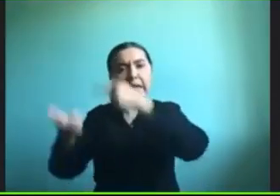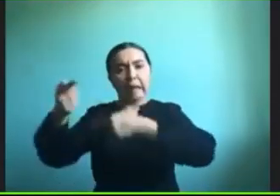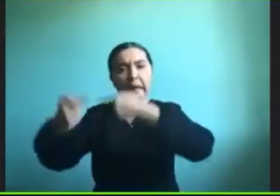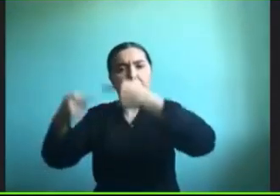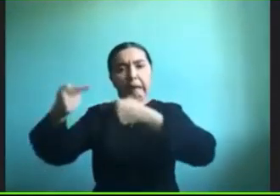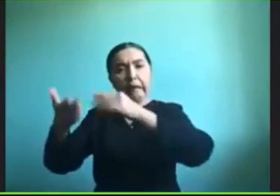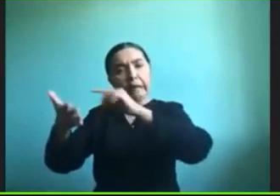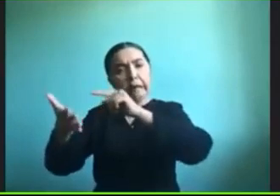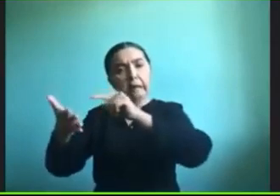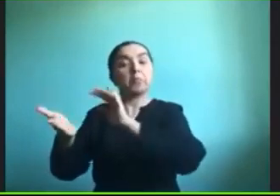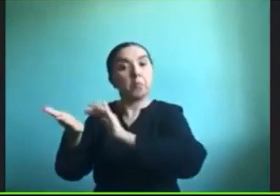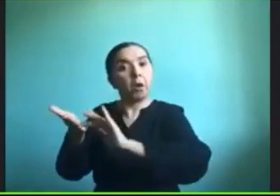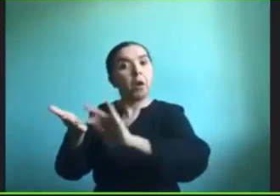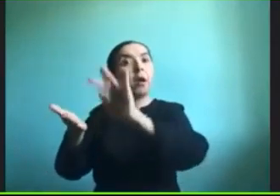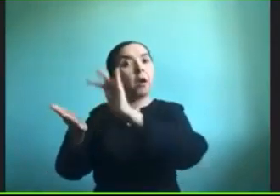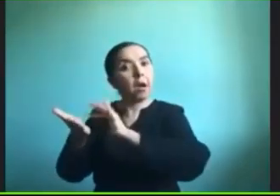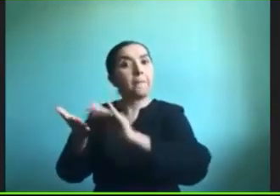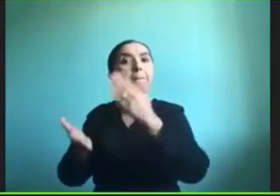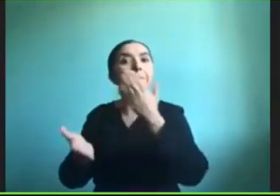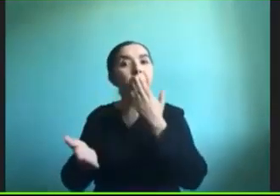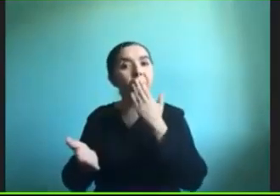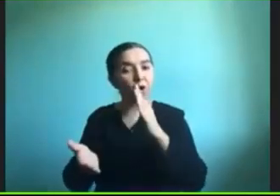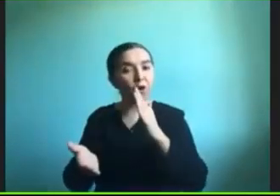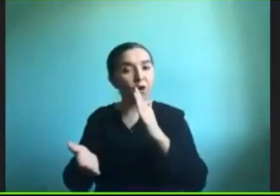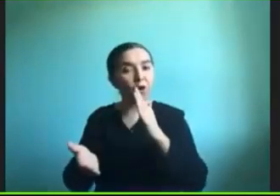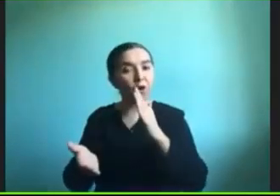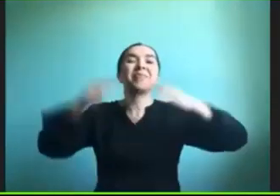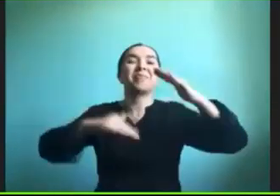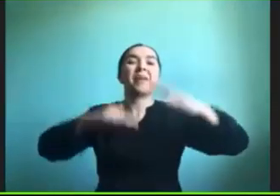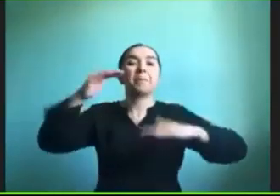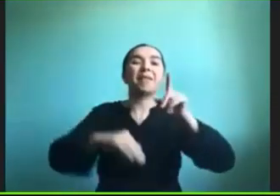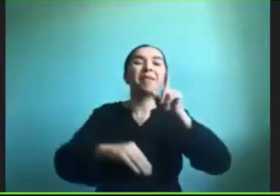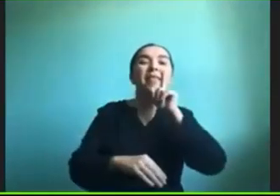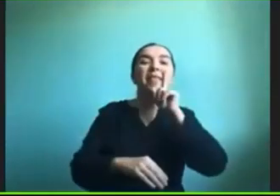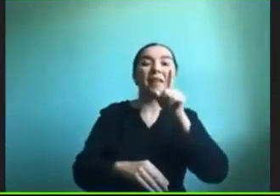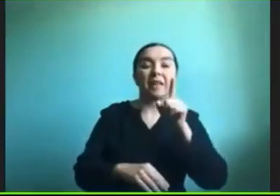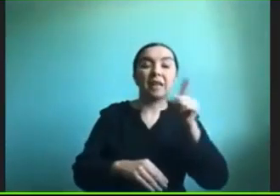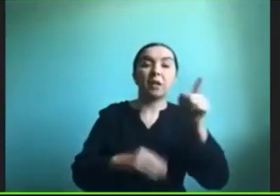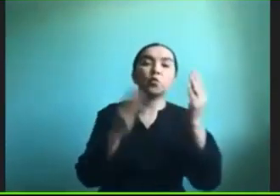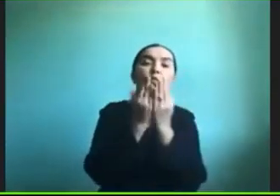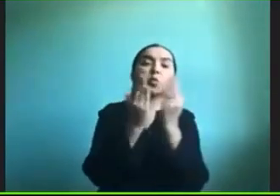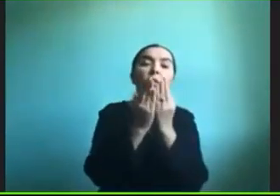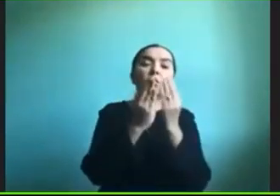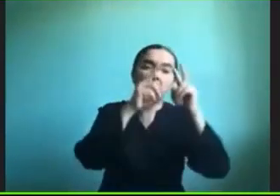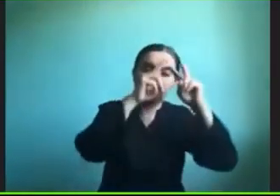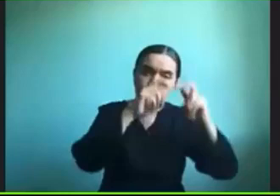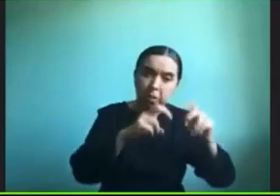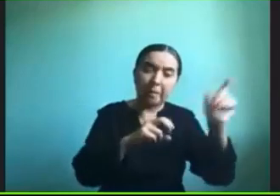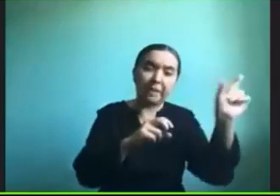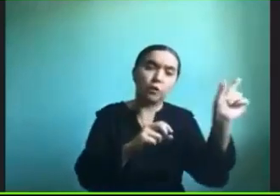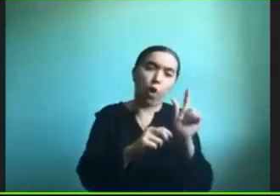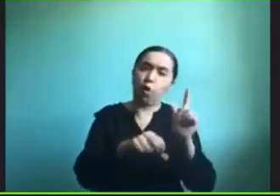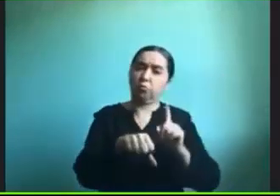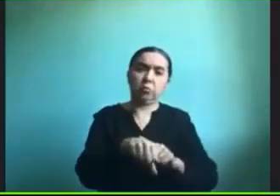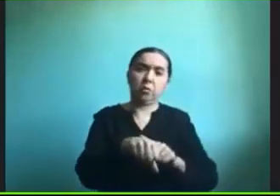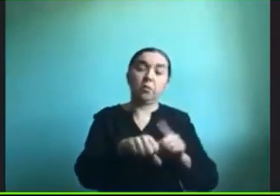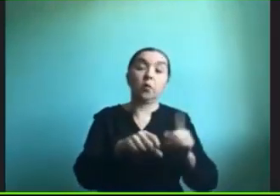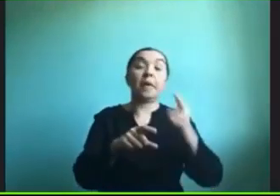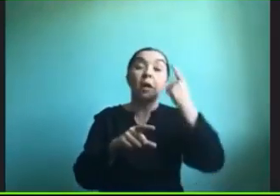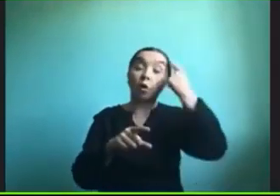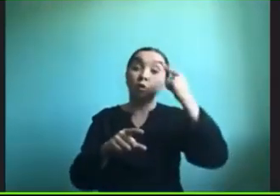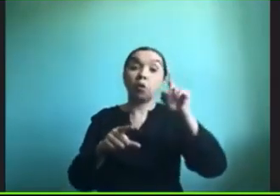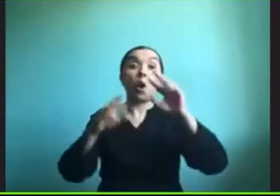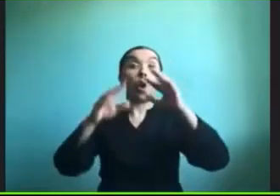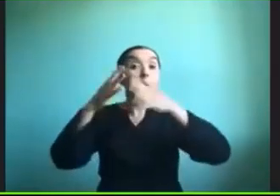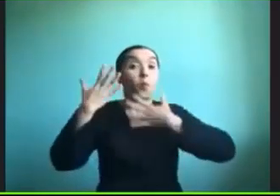uno de los usuarios si bien este fue un estudio más chiquitito nos ha pasado también en otros casos que los movimientos y todo